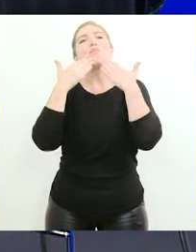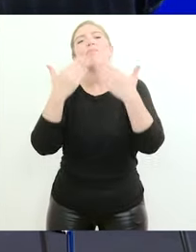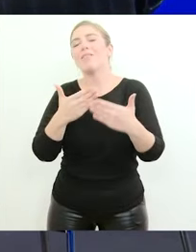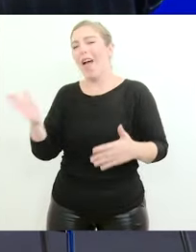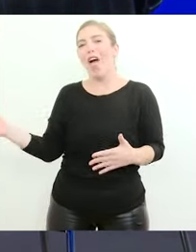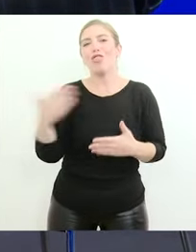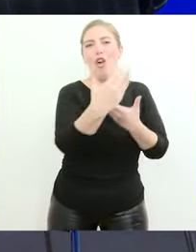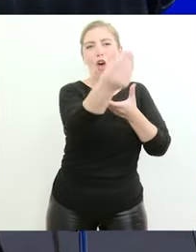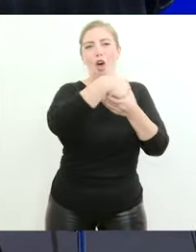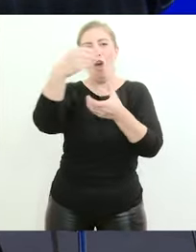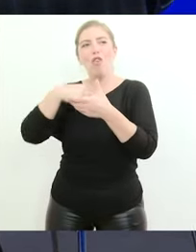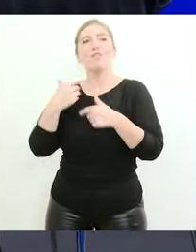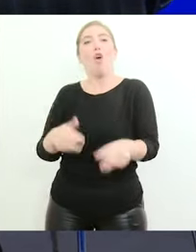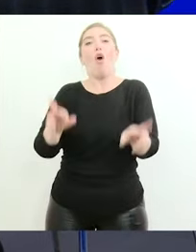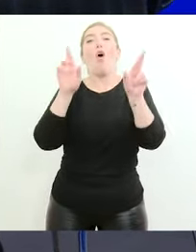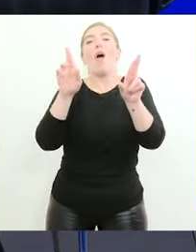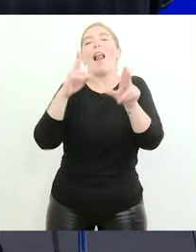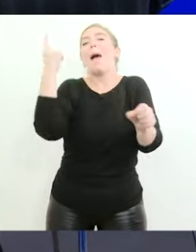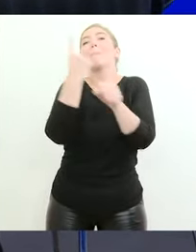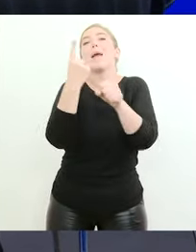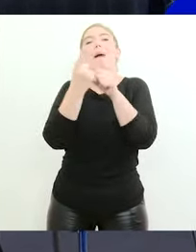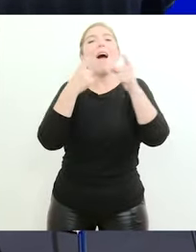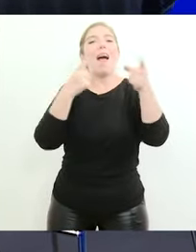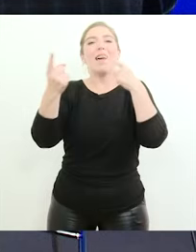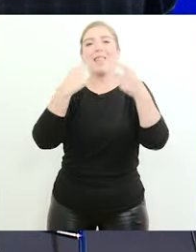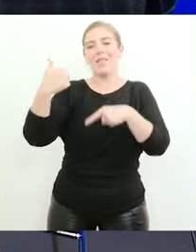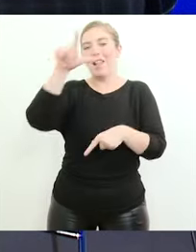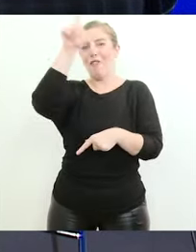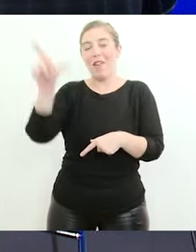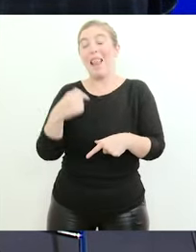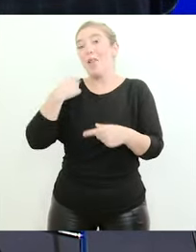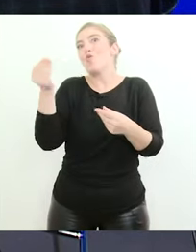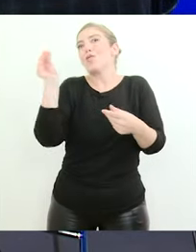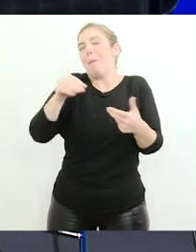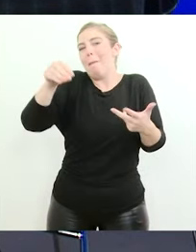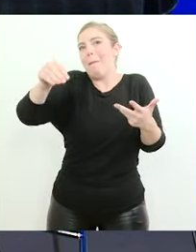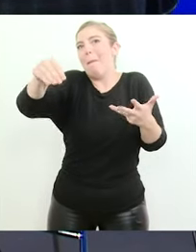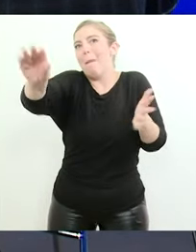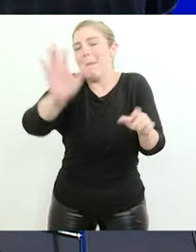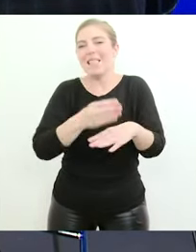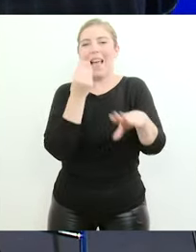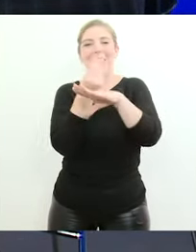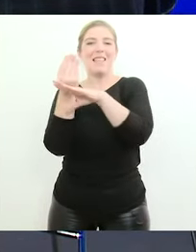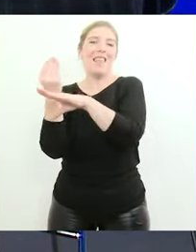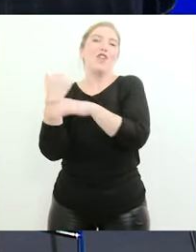participado y esperemos que sea la primera entrevista federal de muchas de muchas a candidatos a presidente de la nación tiene